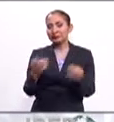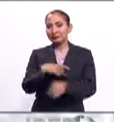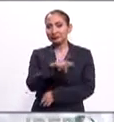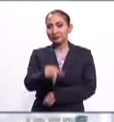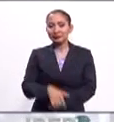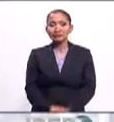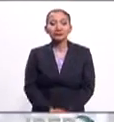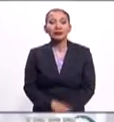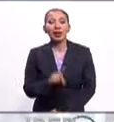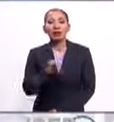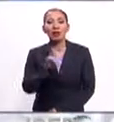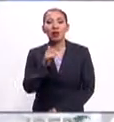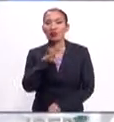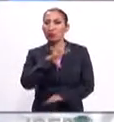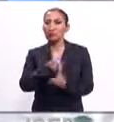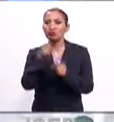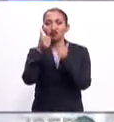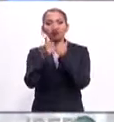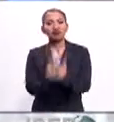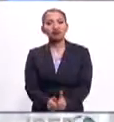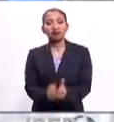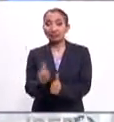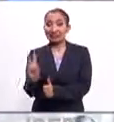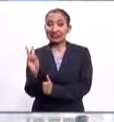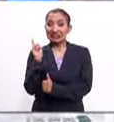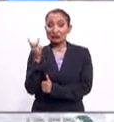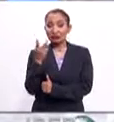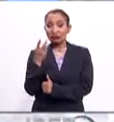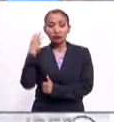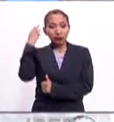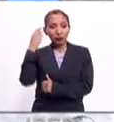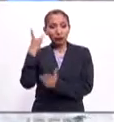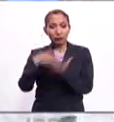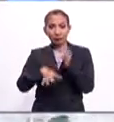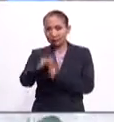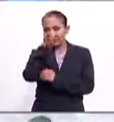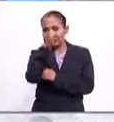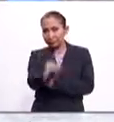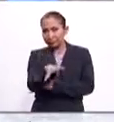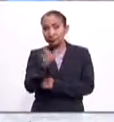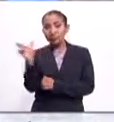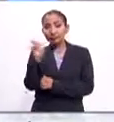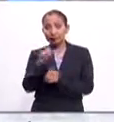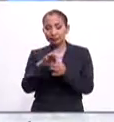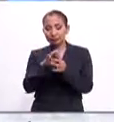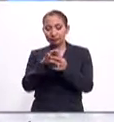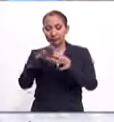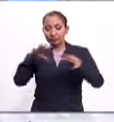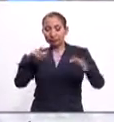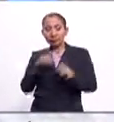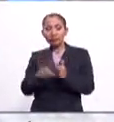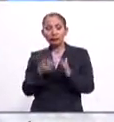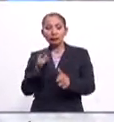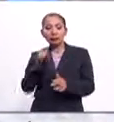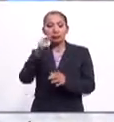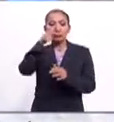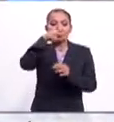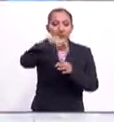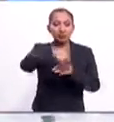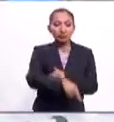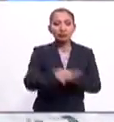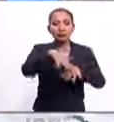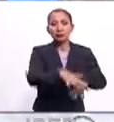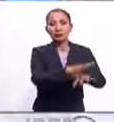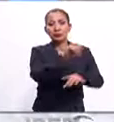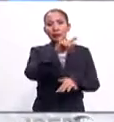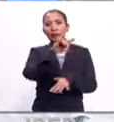unos días. Dragon completó su estancia el viernes 8 de marzo del 2019, cuando desatracó para dirigirse a su amerizaje